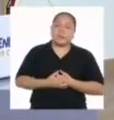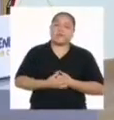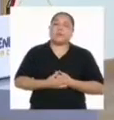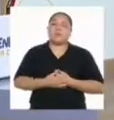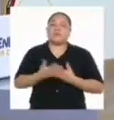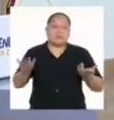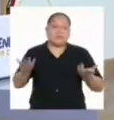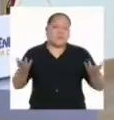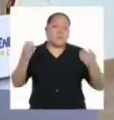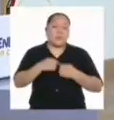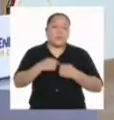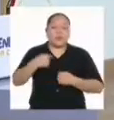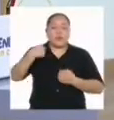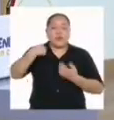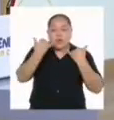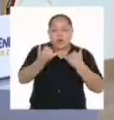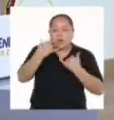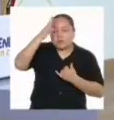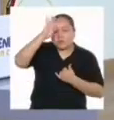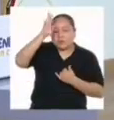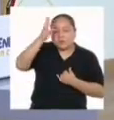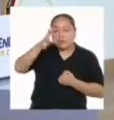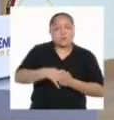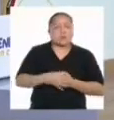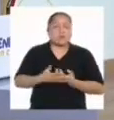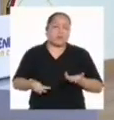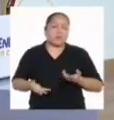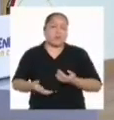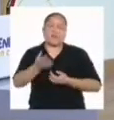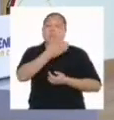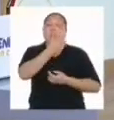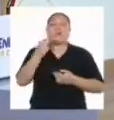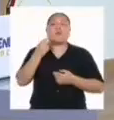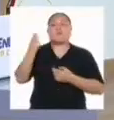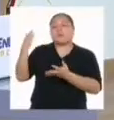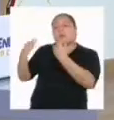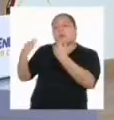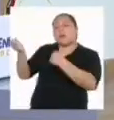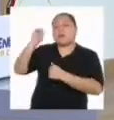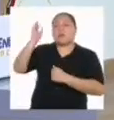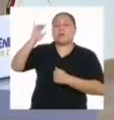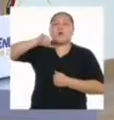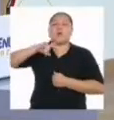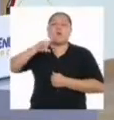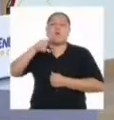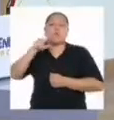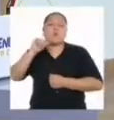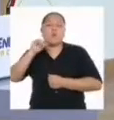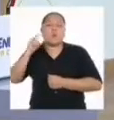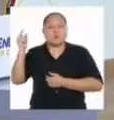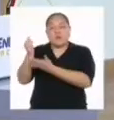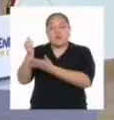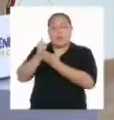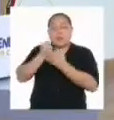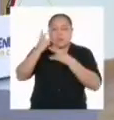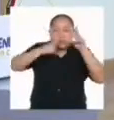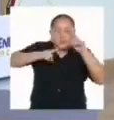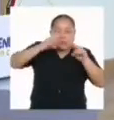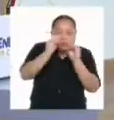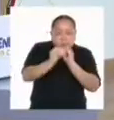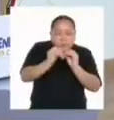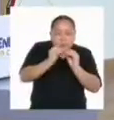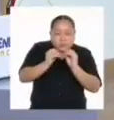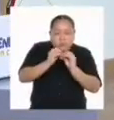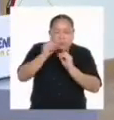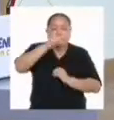¡Ay! Pues es que lo acabo de improvisar Mejor vamos a llamar a la profesora Julia Enríquez Para que nos ayude a revisar y